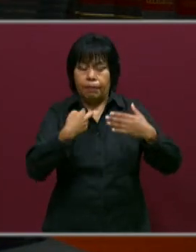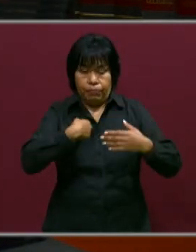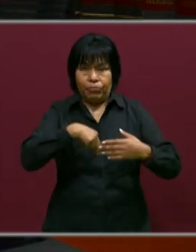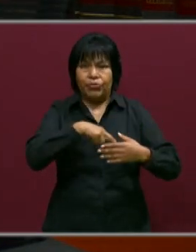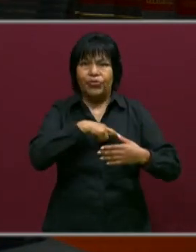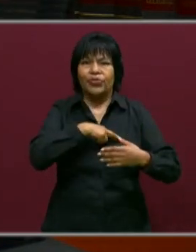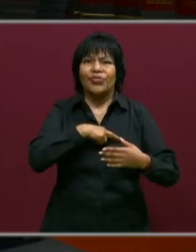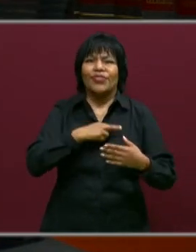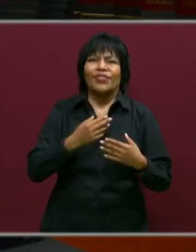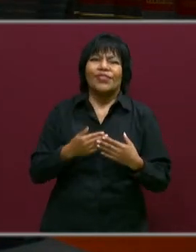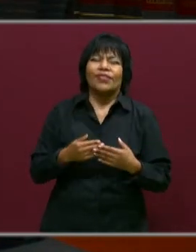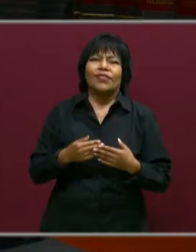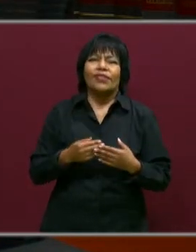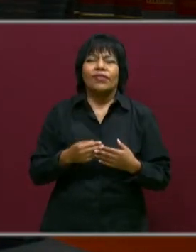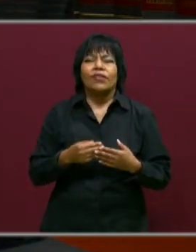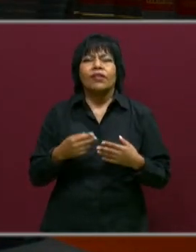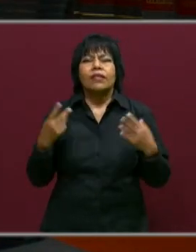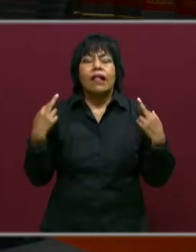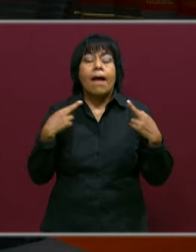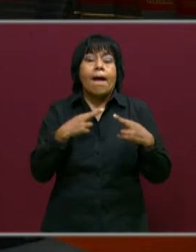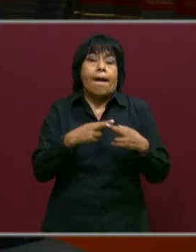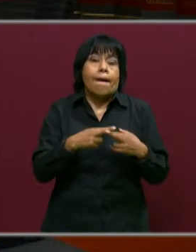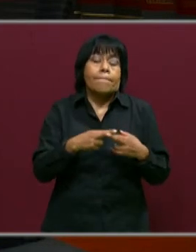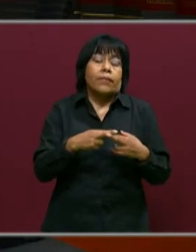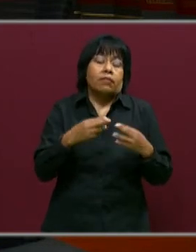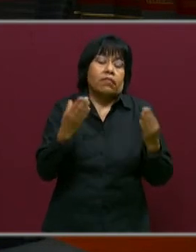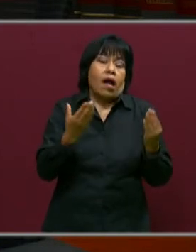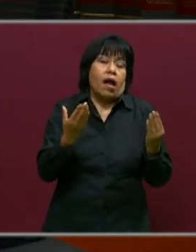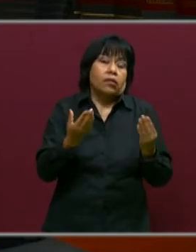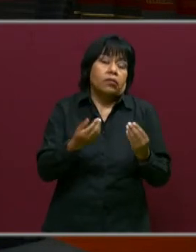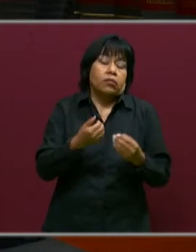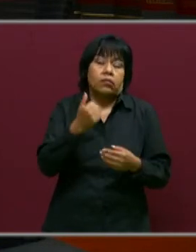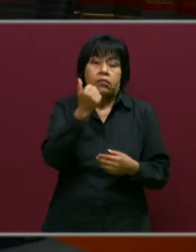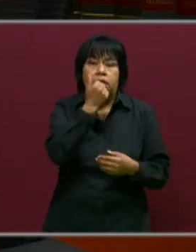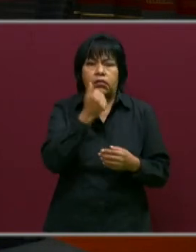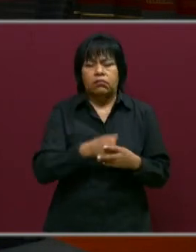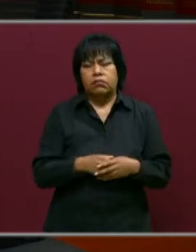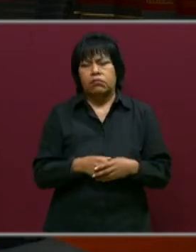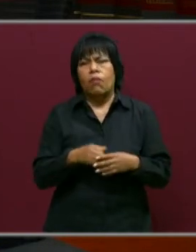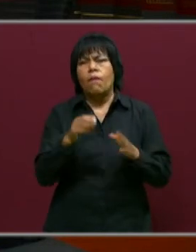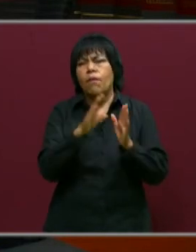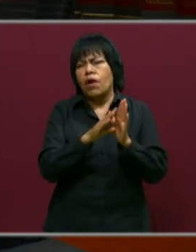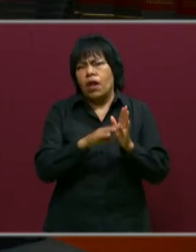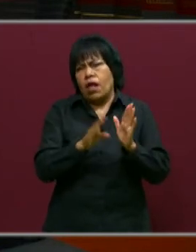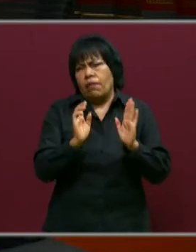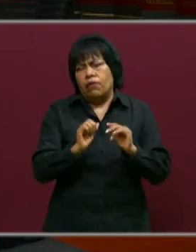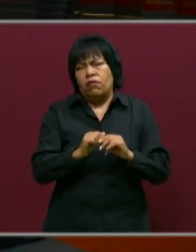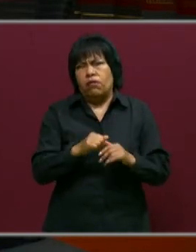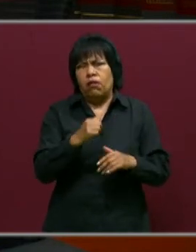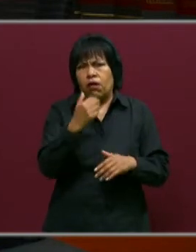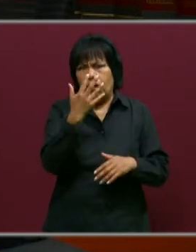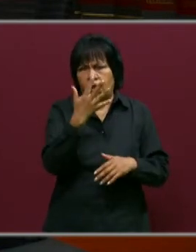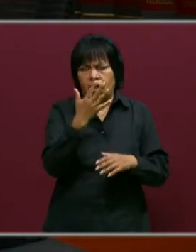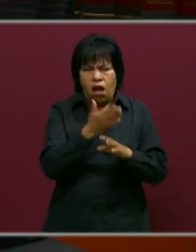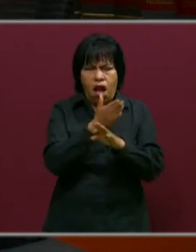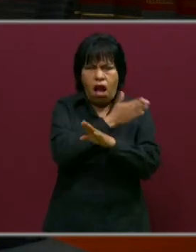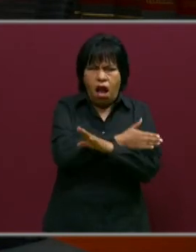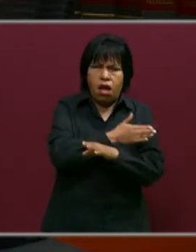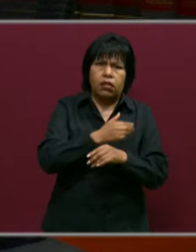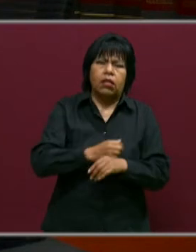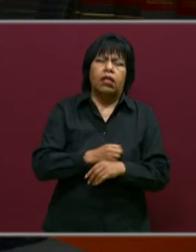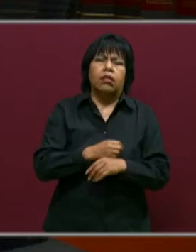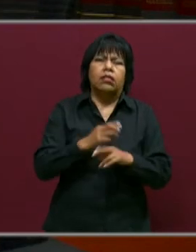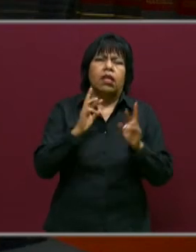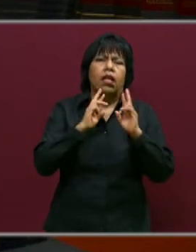llevamos a cabo con nuestros alumnos. Nos implementamos desde las cinco sesiones anteriores de consejo